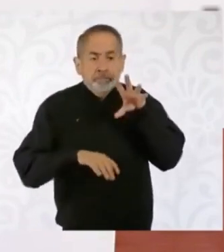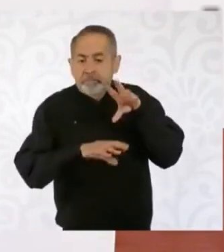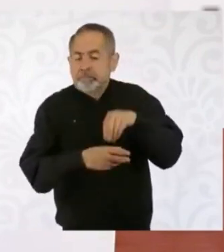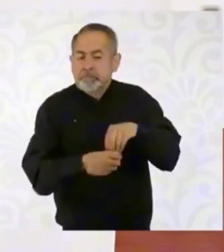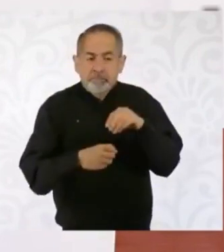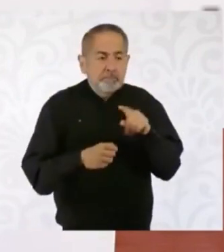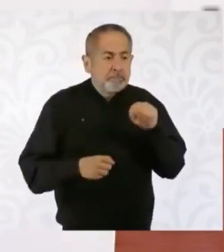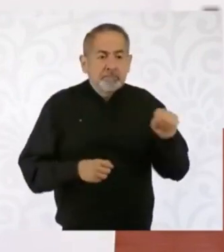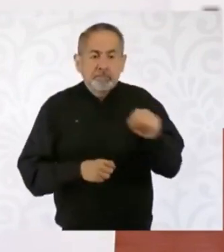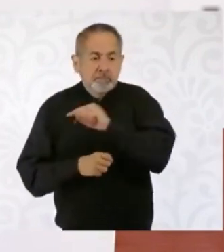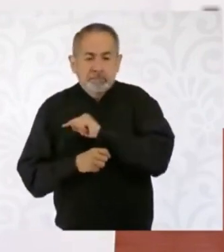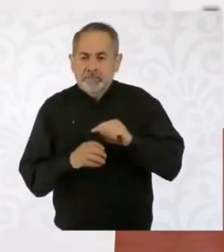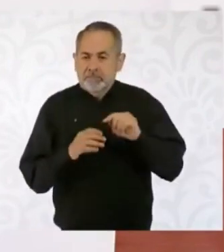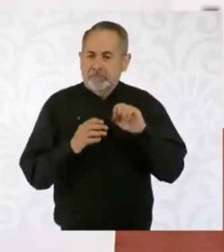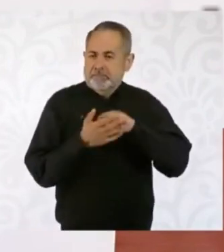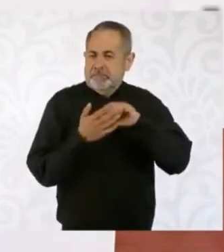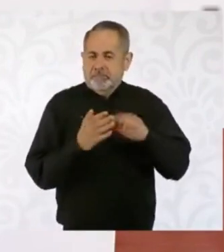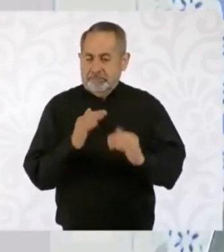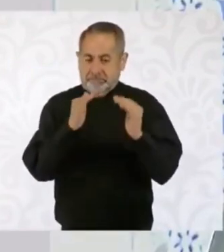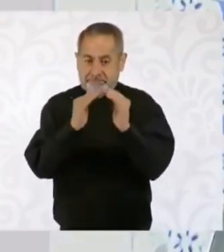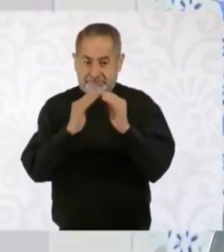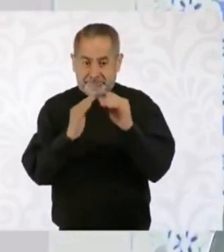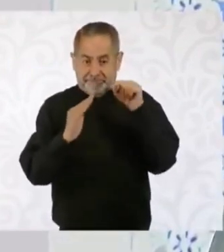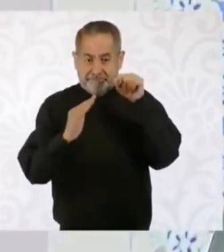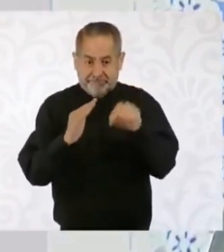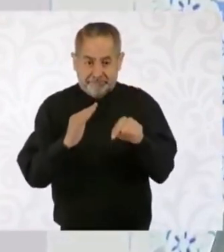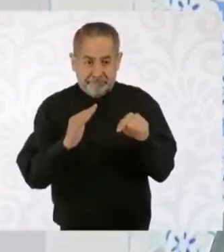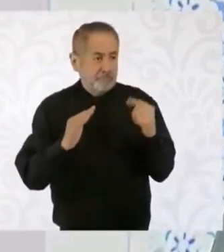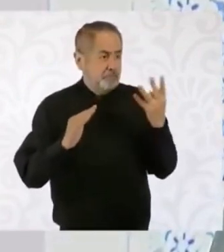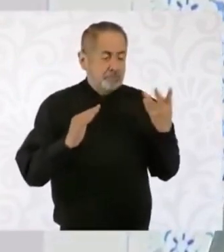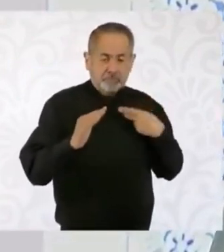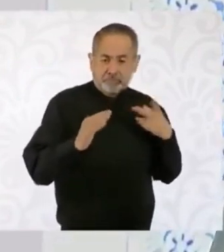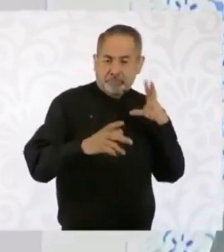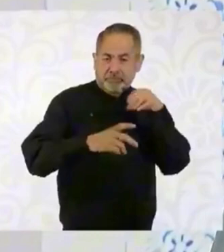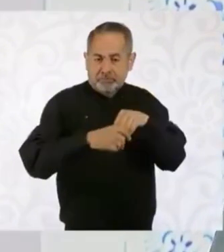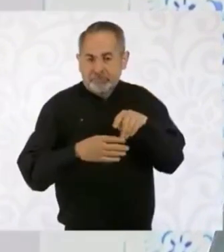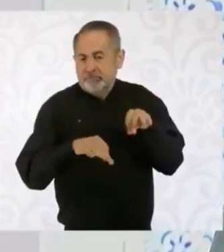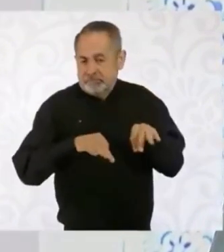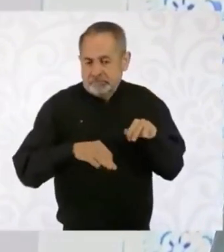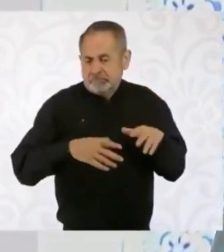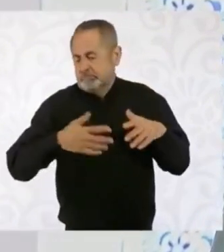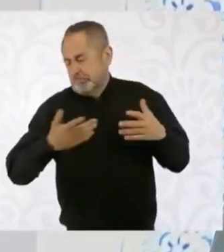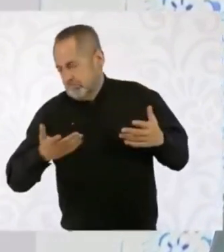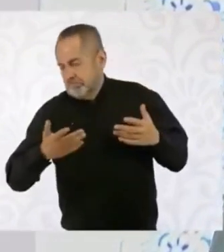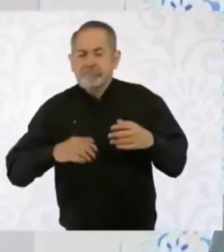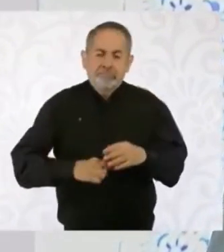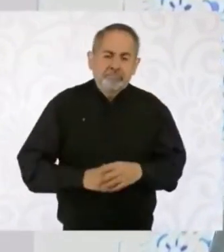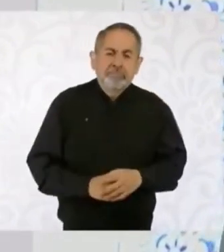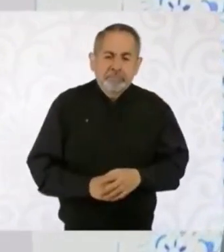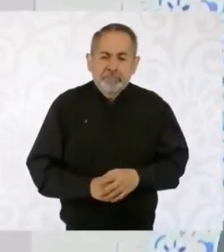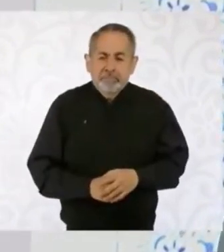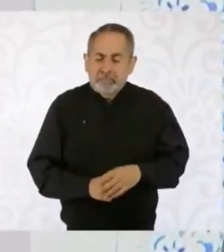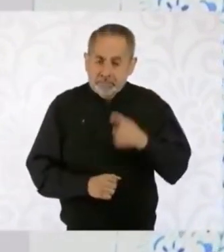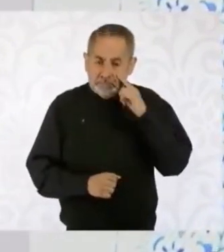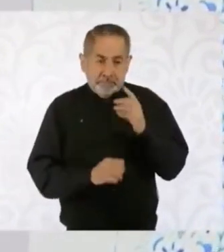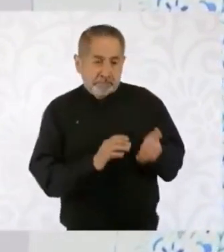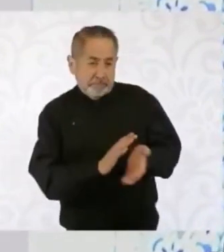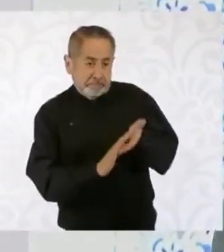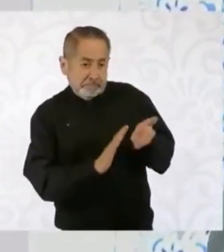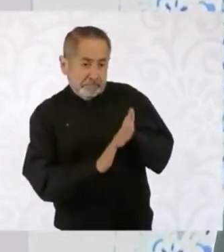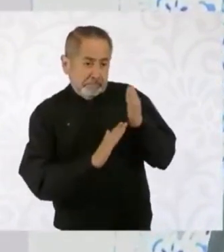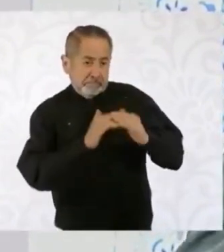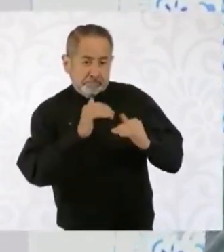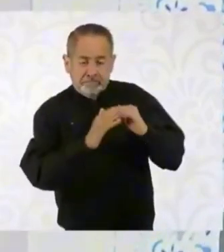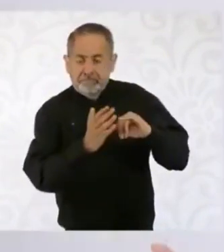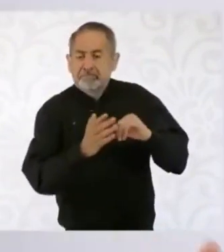que por cada vivienda se estima que se generan cuatro empleos. Entonces, la obra pública genera